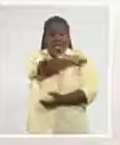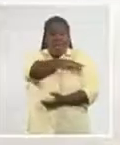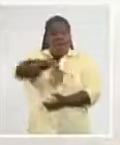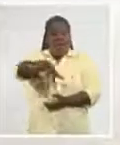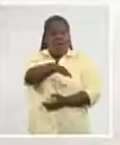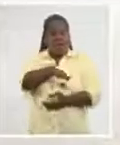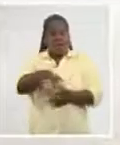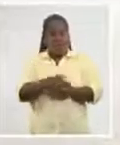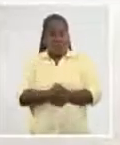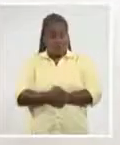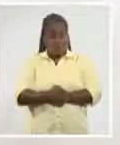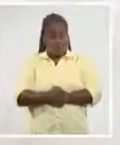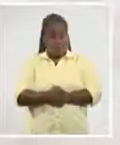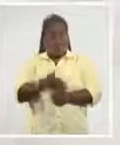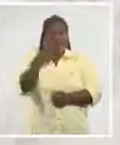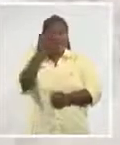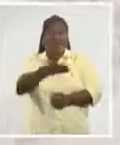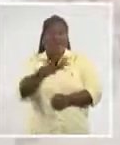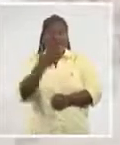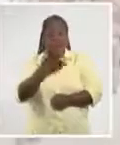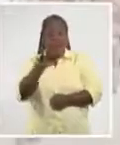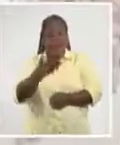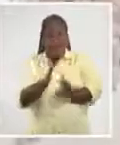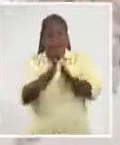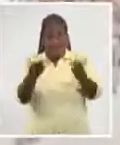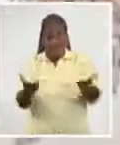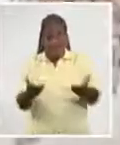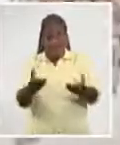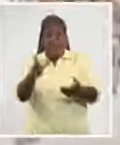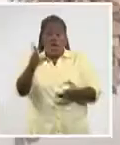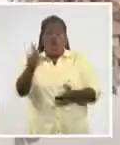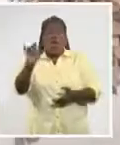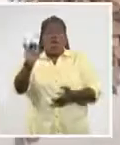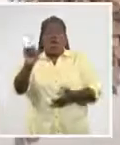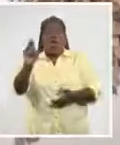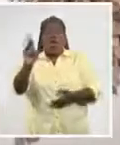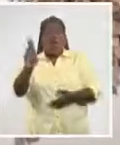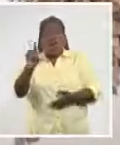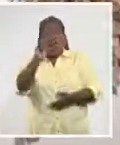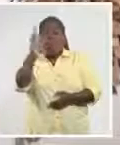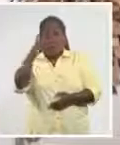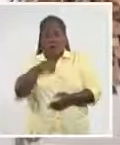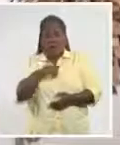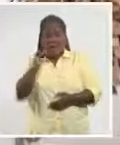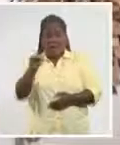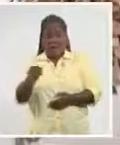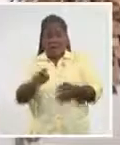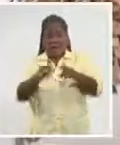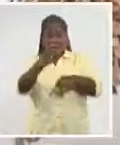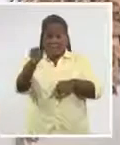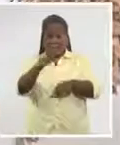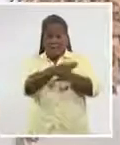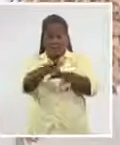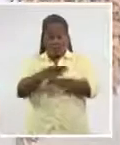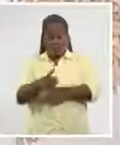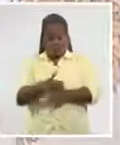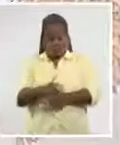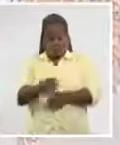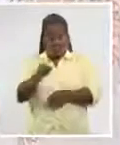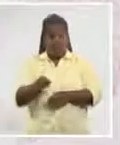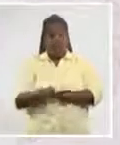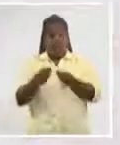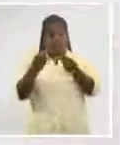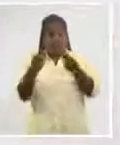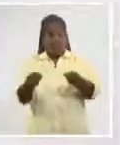acuerdo con el diario madrileño Nueva Tribuna, Liuba interpretará temas de su más reciente álbum que da nombre a la presentación,